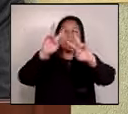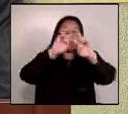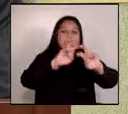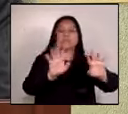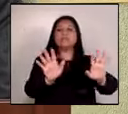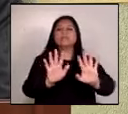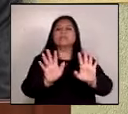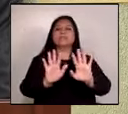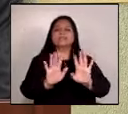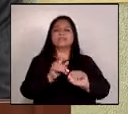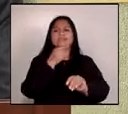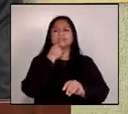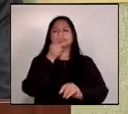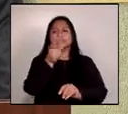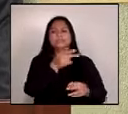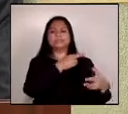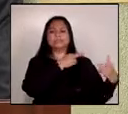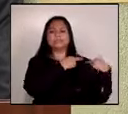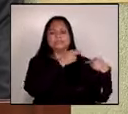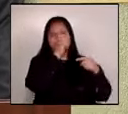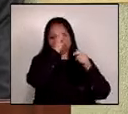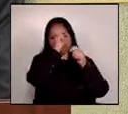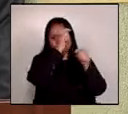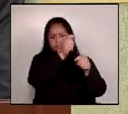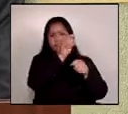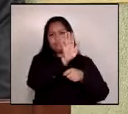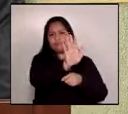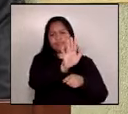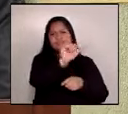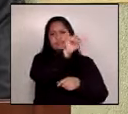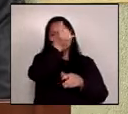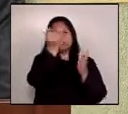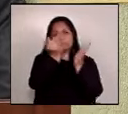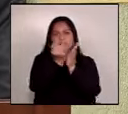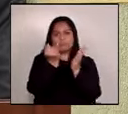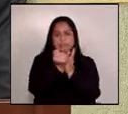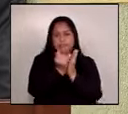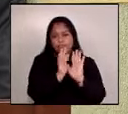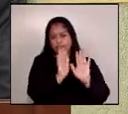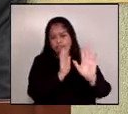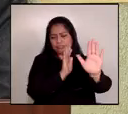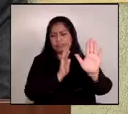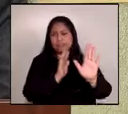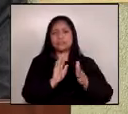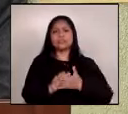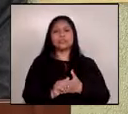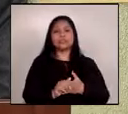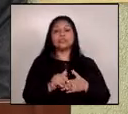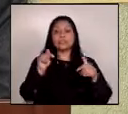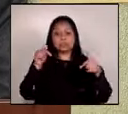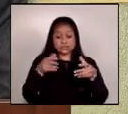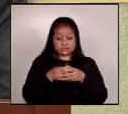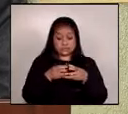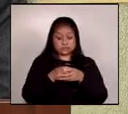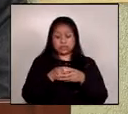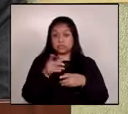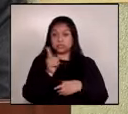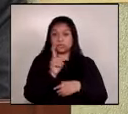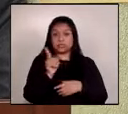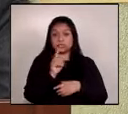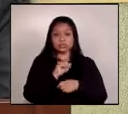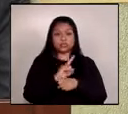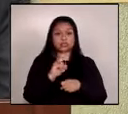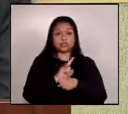las funciones que constitucionalmente han sido delegadas a otras instancias del Estado la Comisión tampoco será